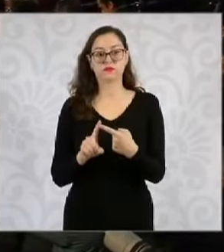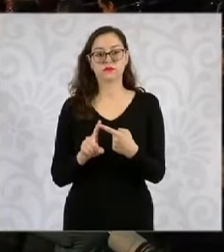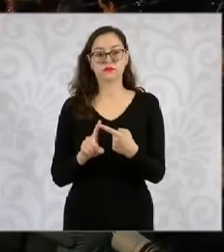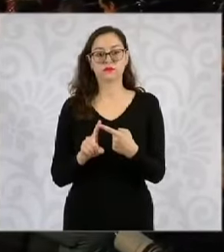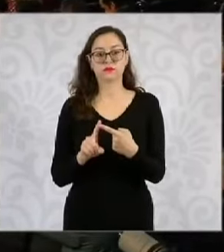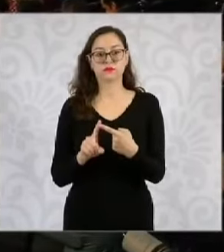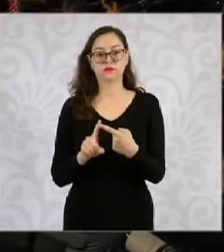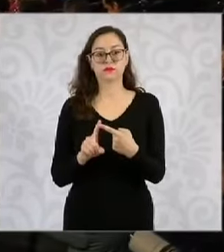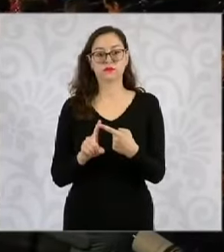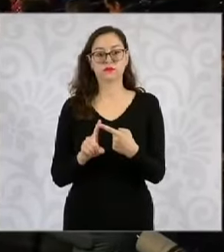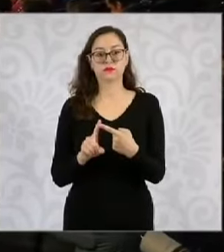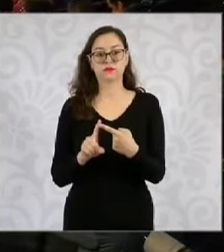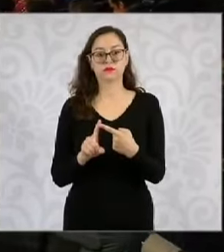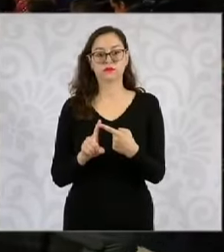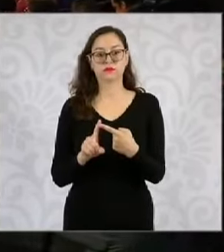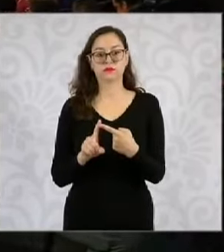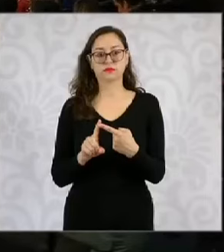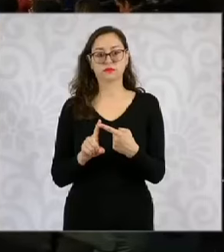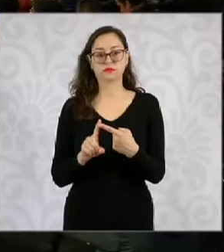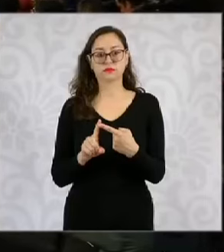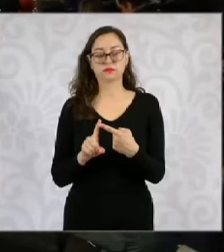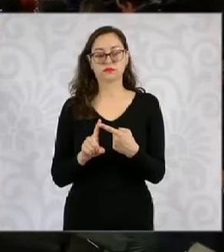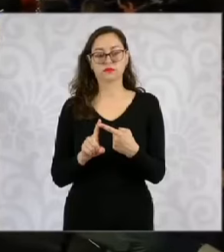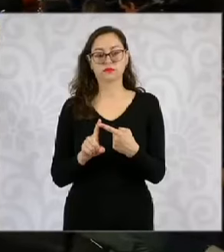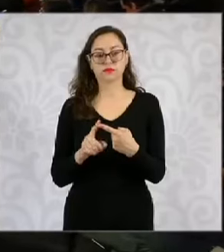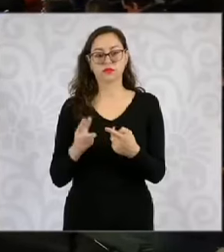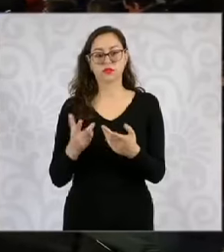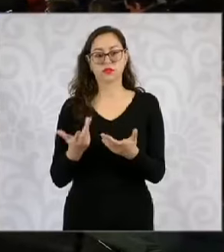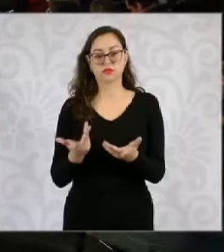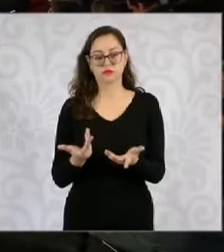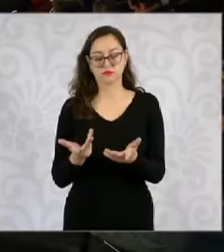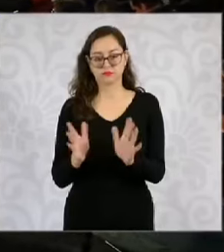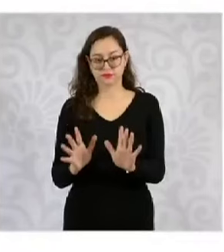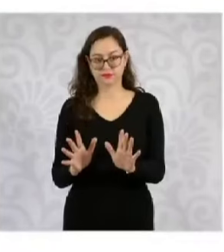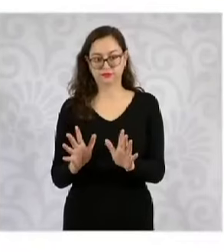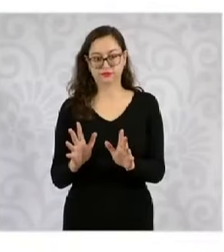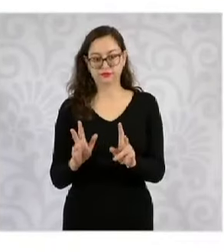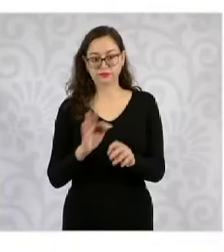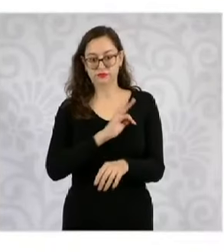Esta es la tasa de homicidios dolosos por cada 100 mil habitantes.